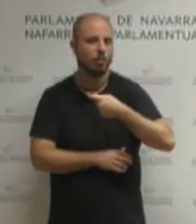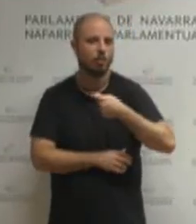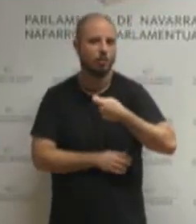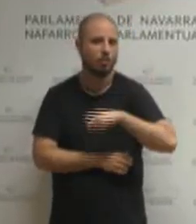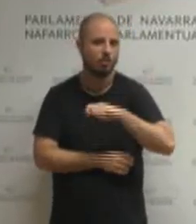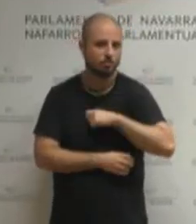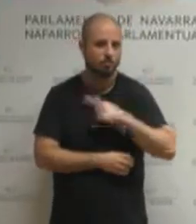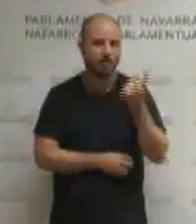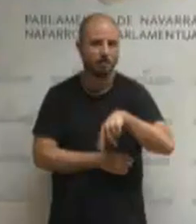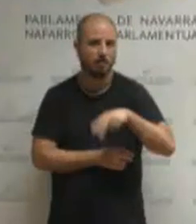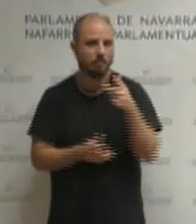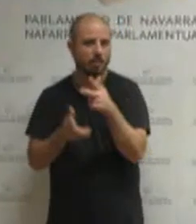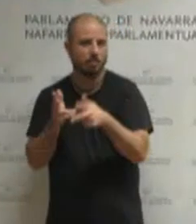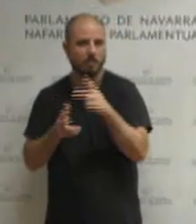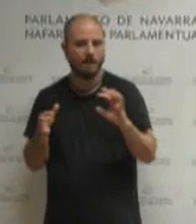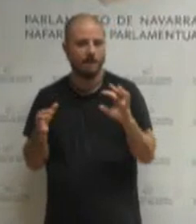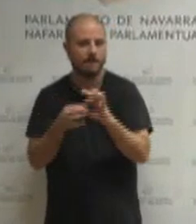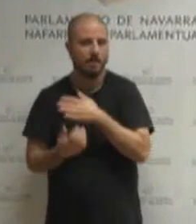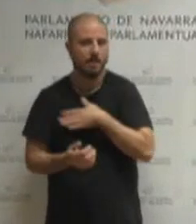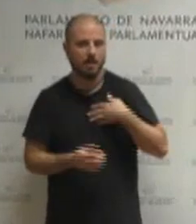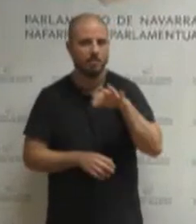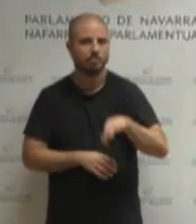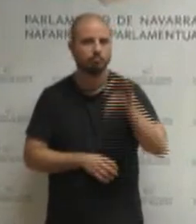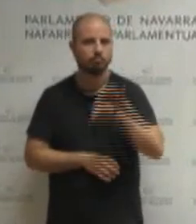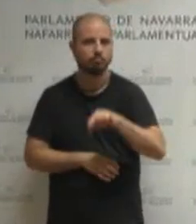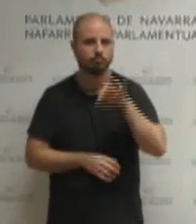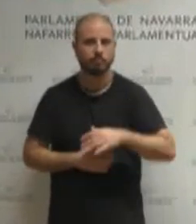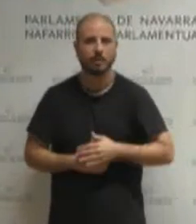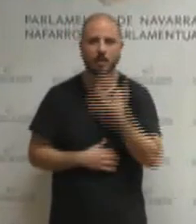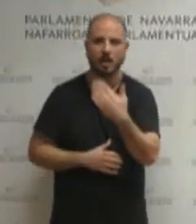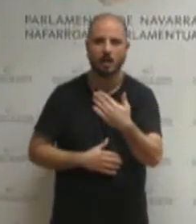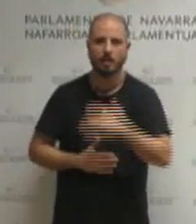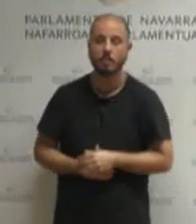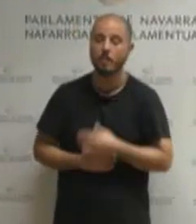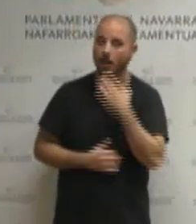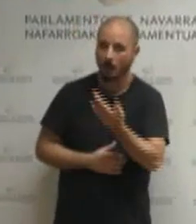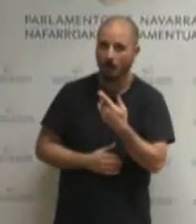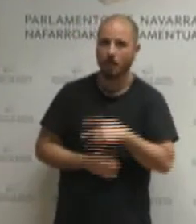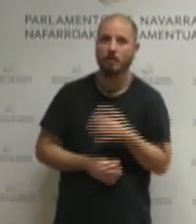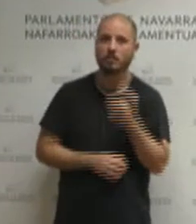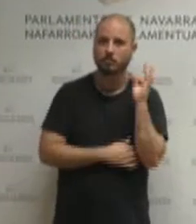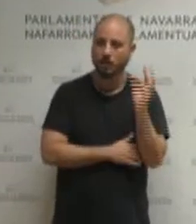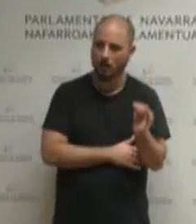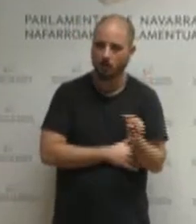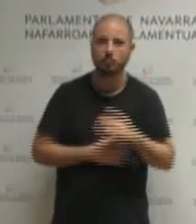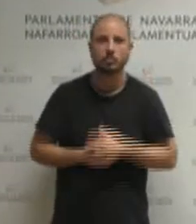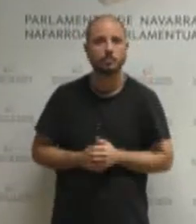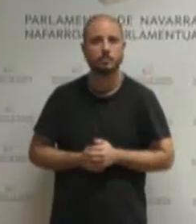ruiz jaso Andrea vamos con el turno del grupo parlamentario del partido social hau izan